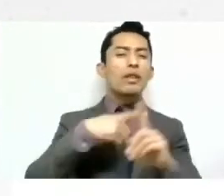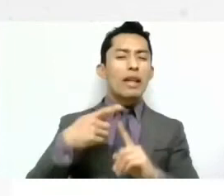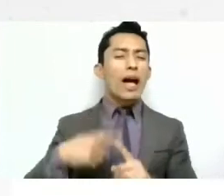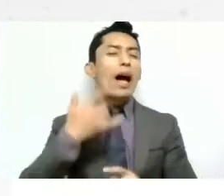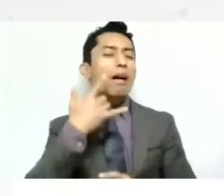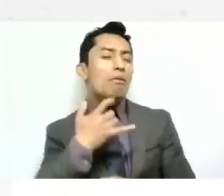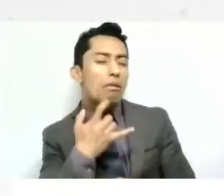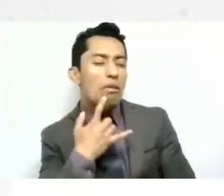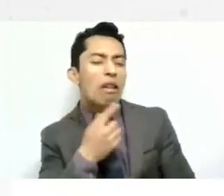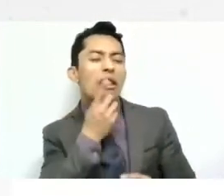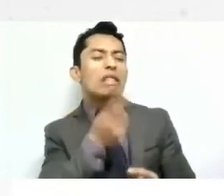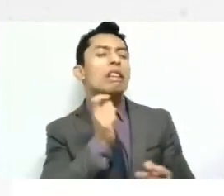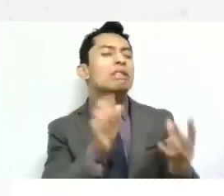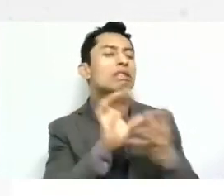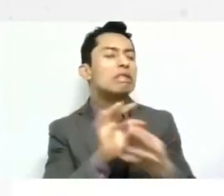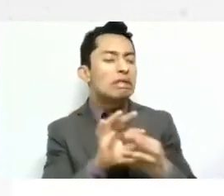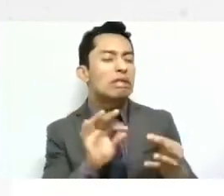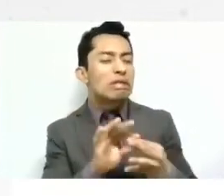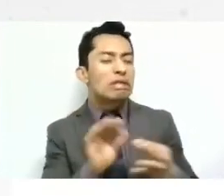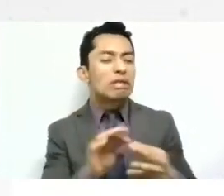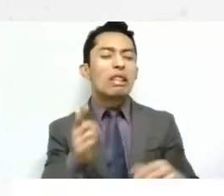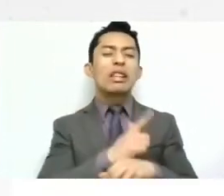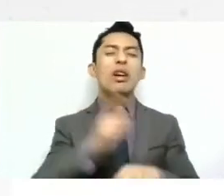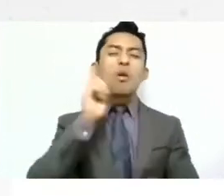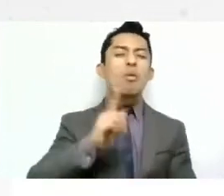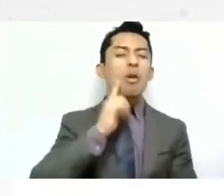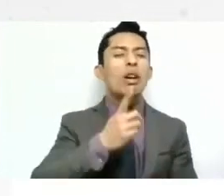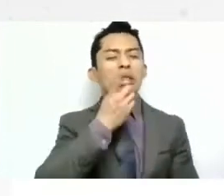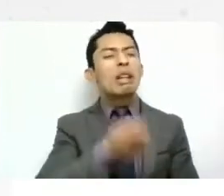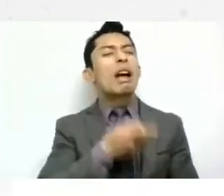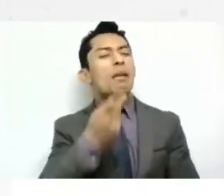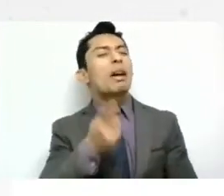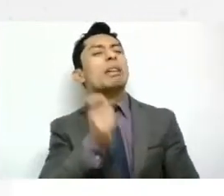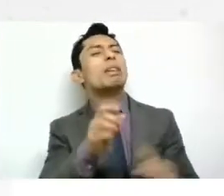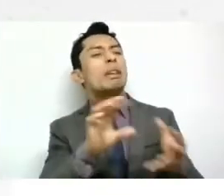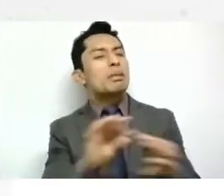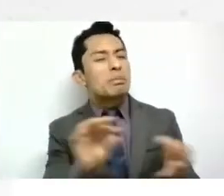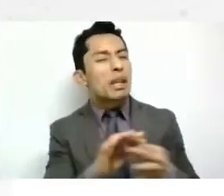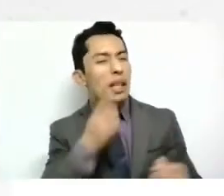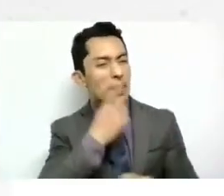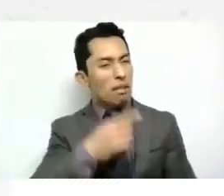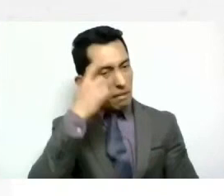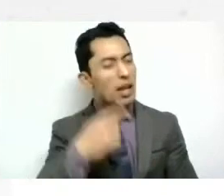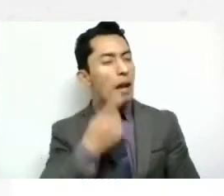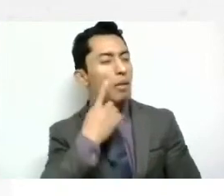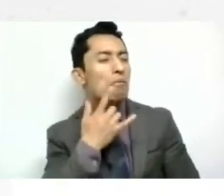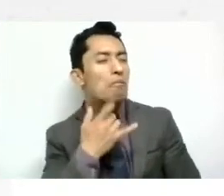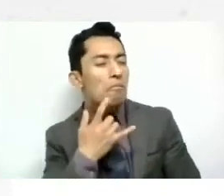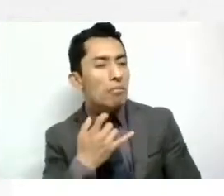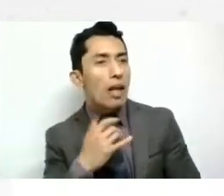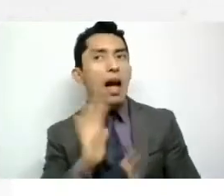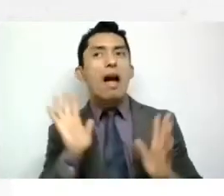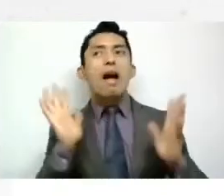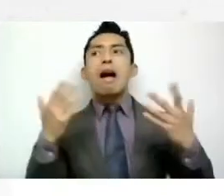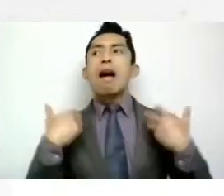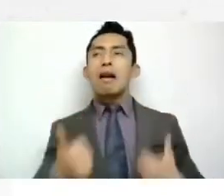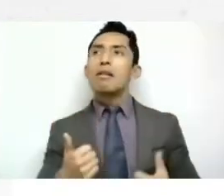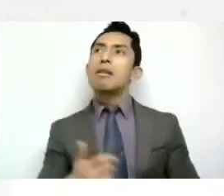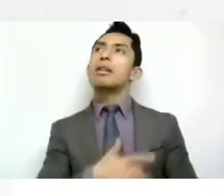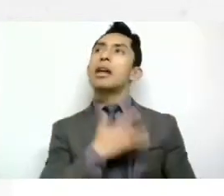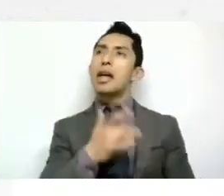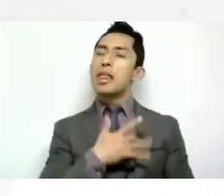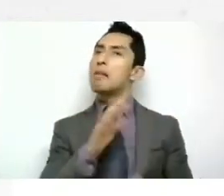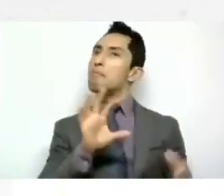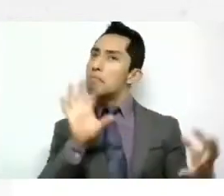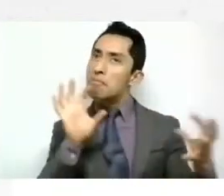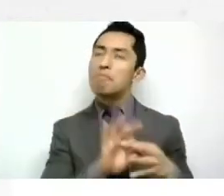cuaderno, ¿qué dice? A ver, esta licenciada, ¿qué tanto está diciendo de que está fácil? Pues los van a entender, y a lo mejor les apasiona la